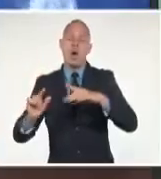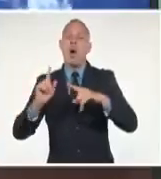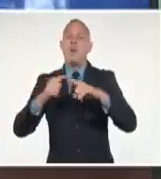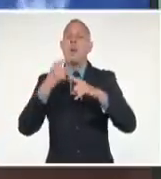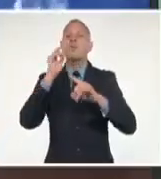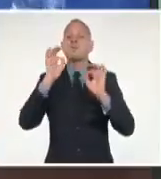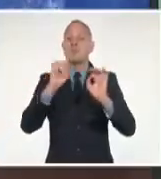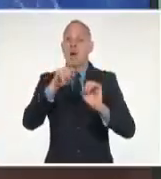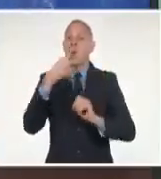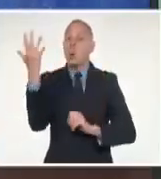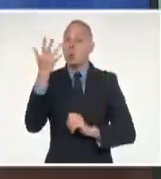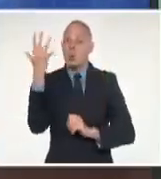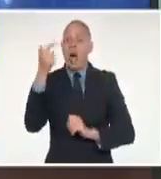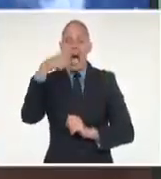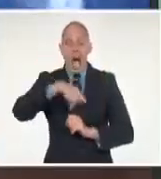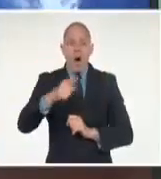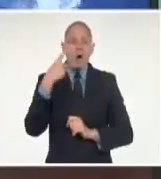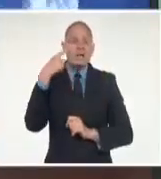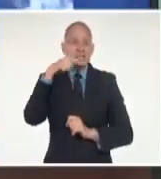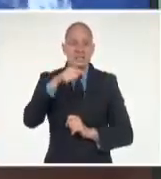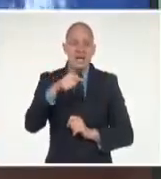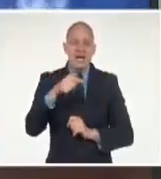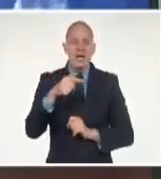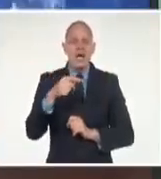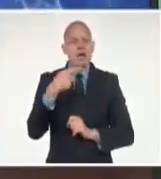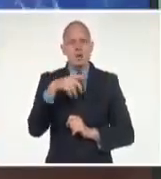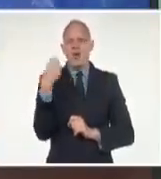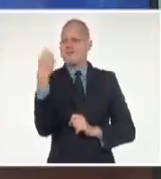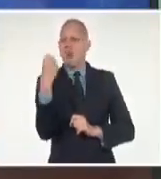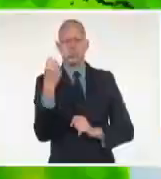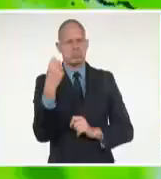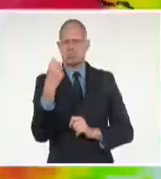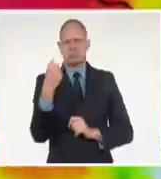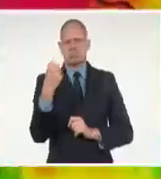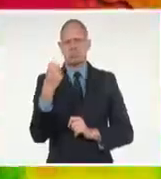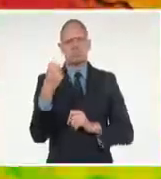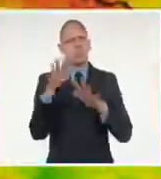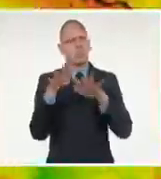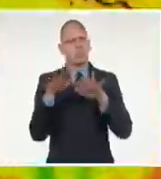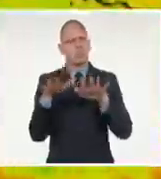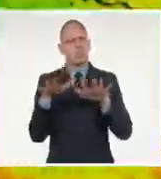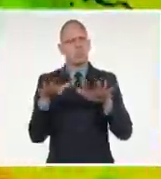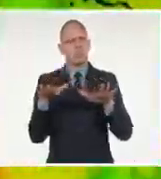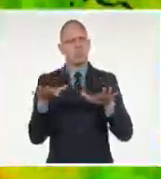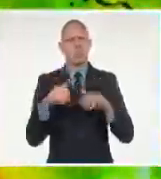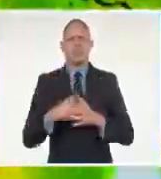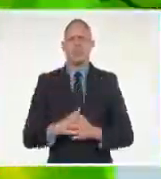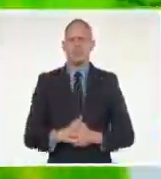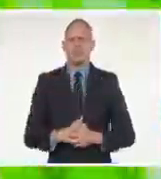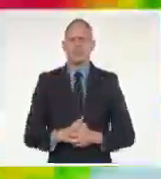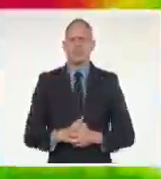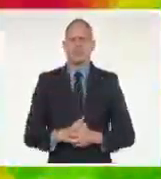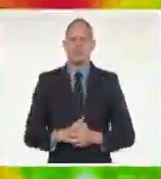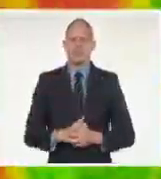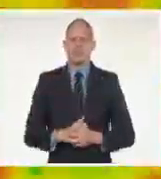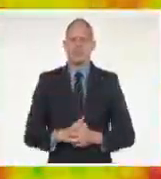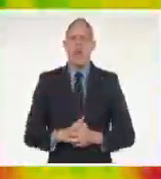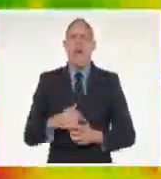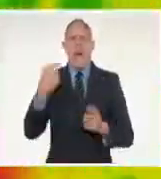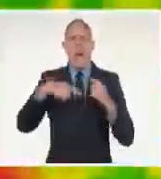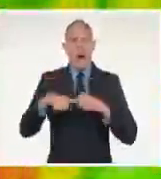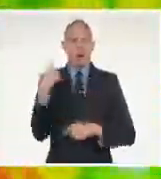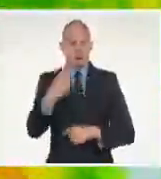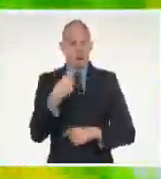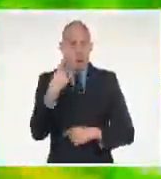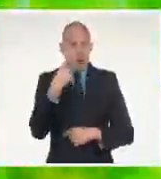presión lo ha ido subiendo, tiene 1.800 pascal. O sea que, en realidad, es un sistema débil. Lo importante aquí, ahora,